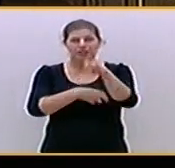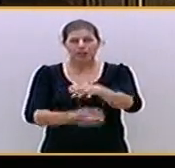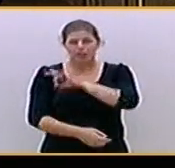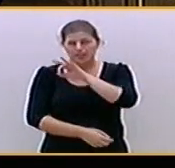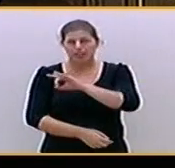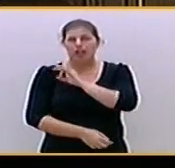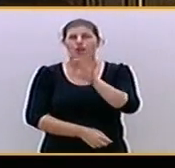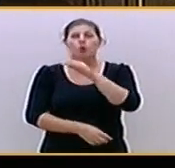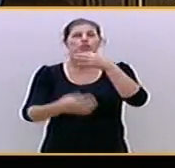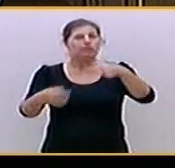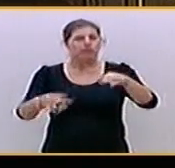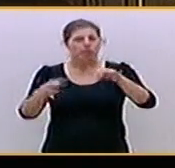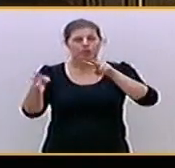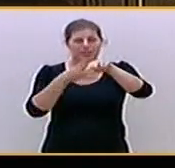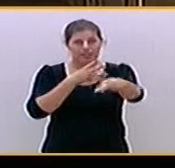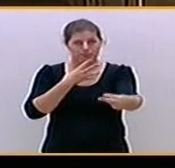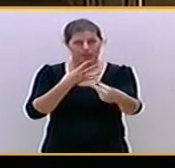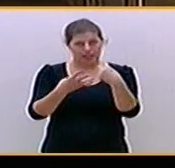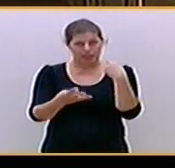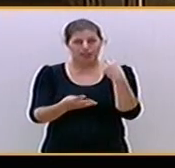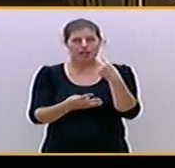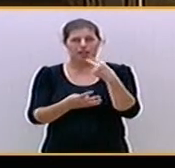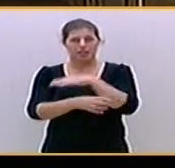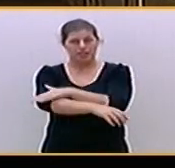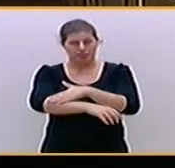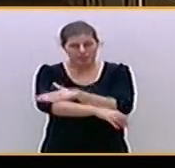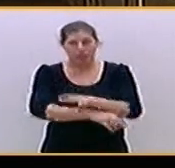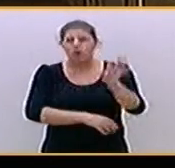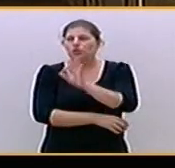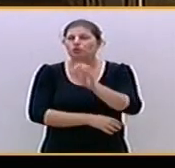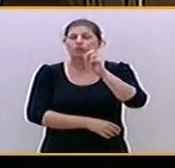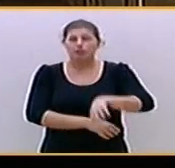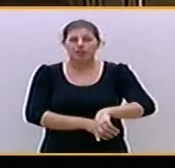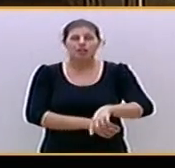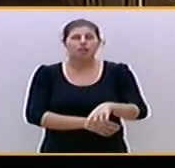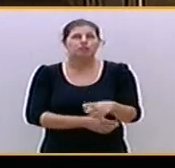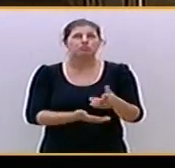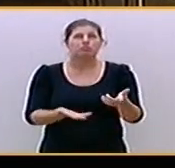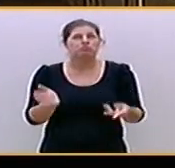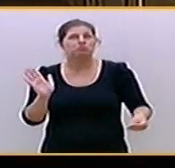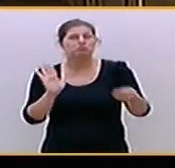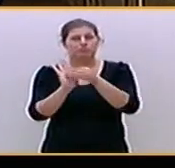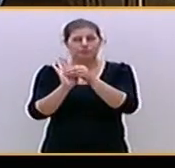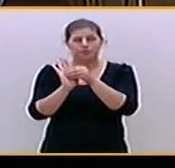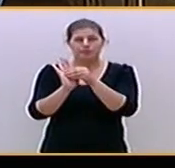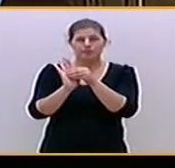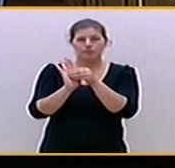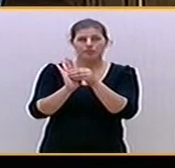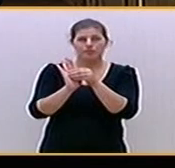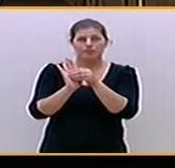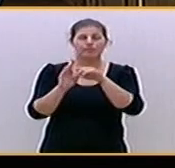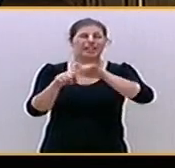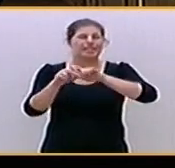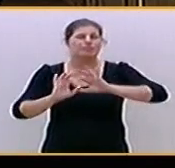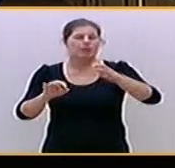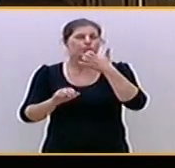transparencia de las administraciones o plasmar adecuadamente las especificidades de determinados territorios como el canario.